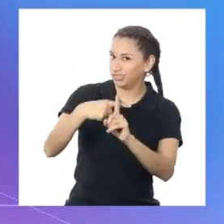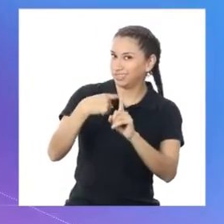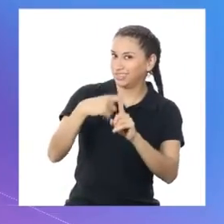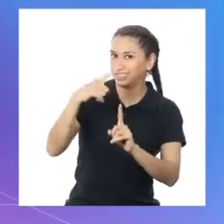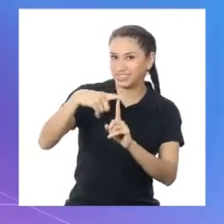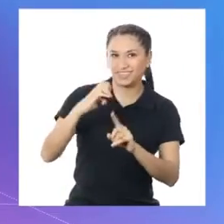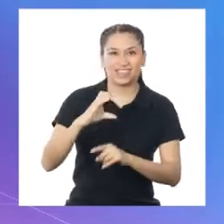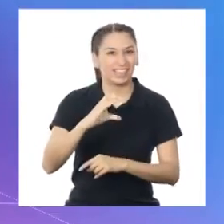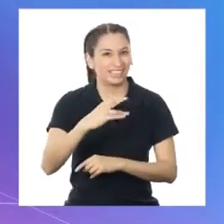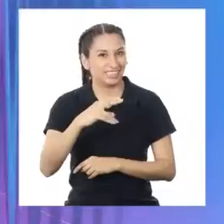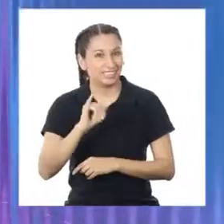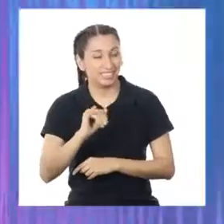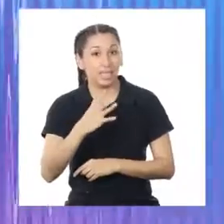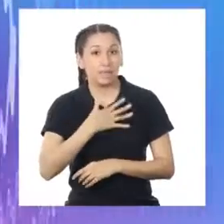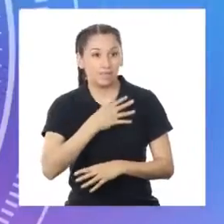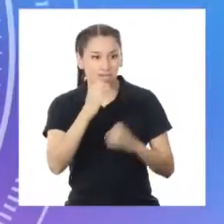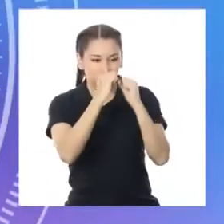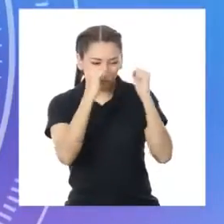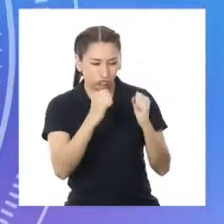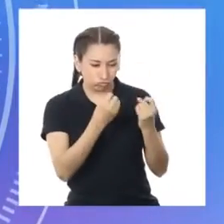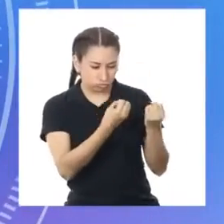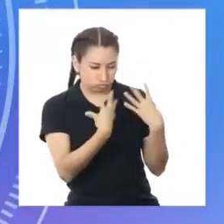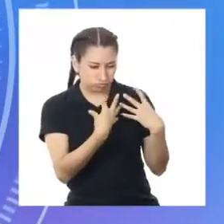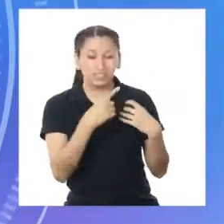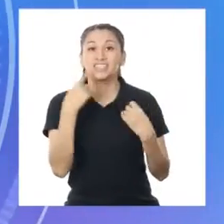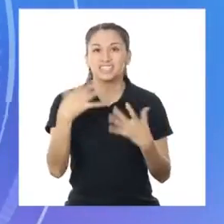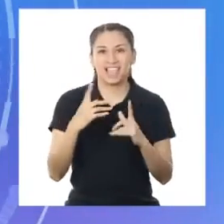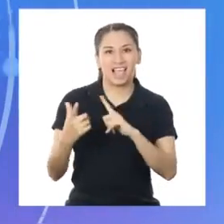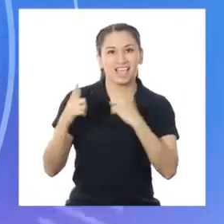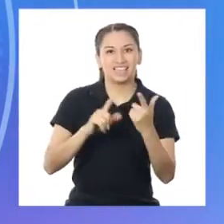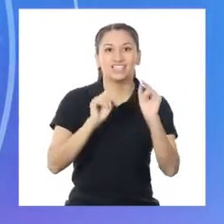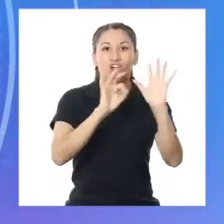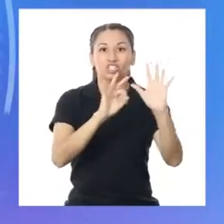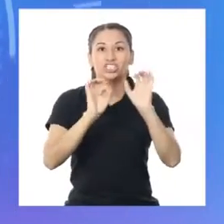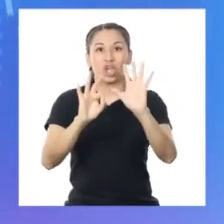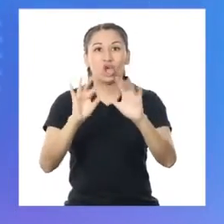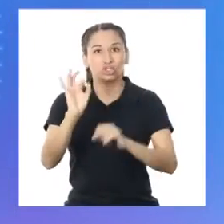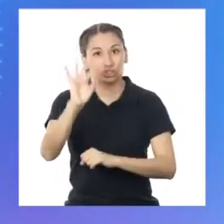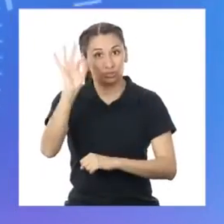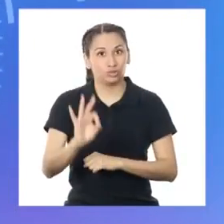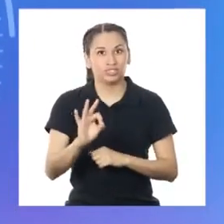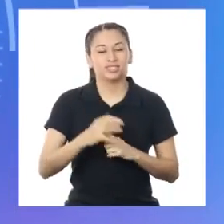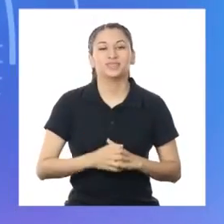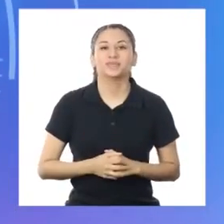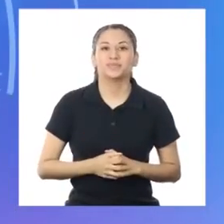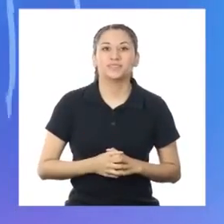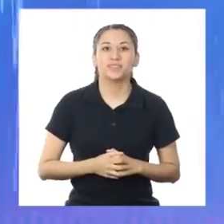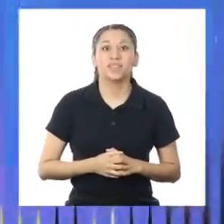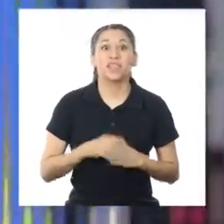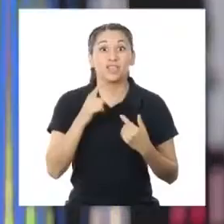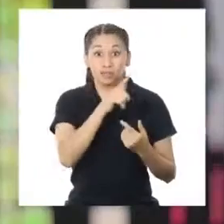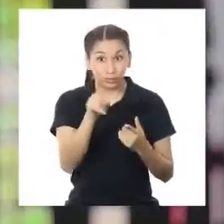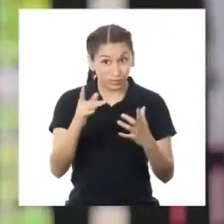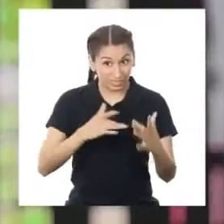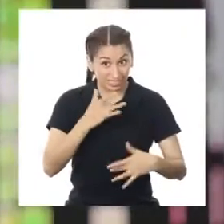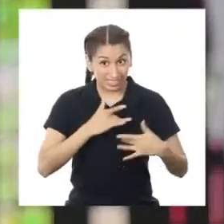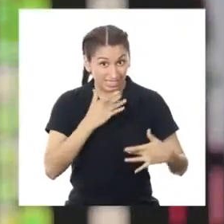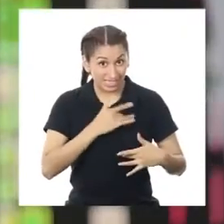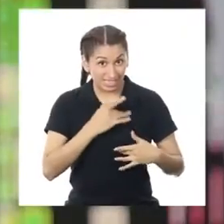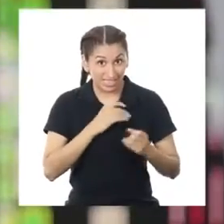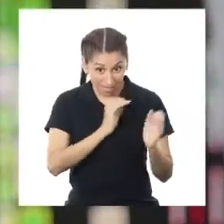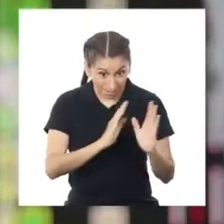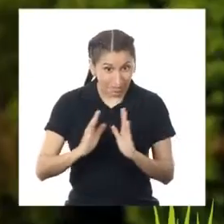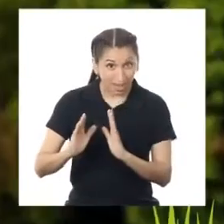Afirmativo, Techi. Mi sistema me indica que están listos en más del 88%. ¿Se sienten